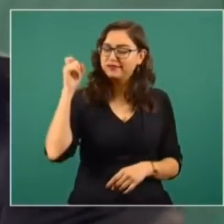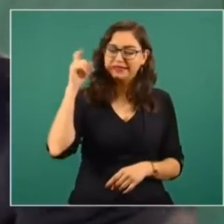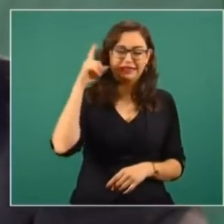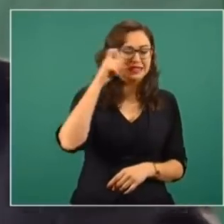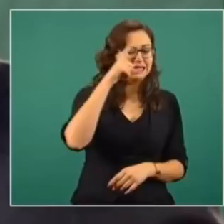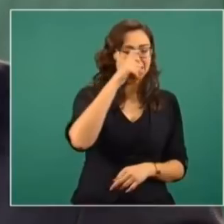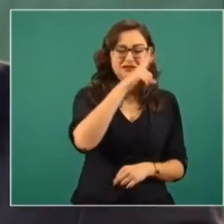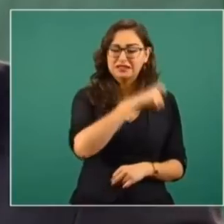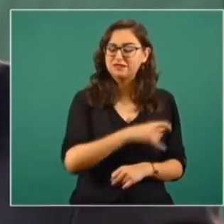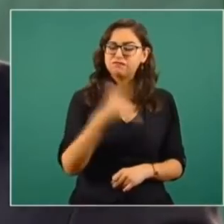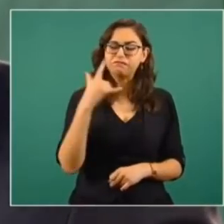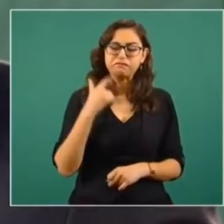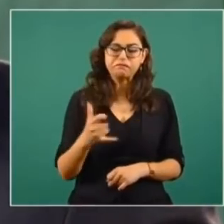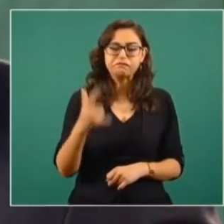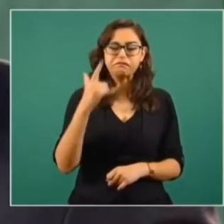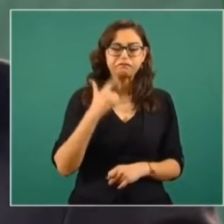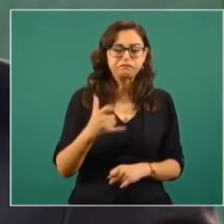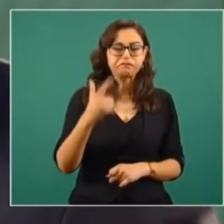muchísimo.